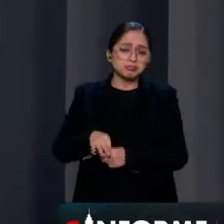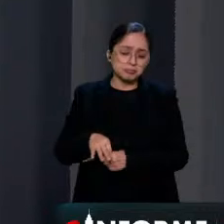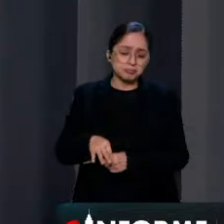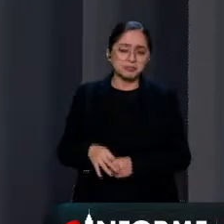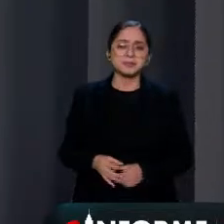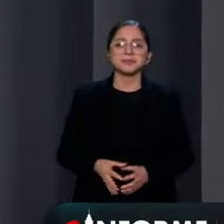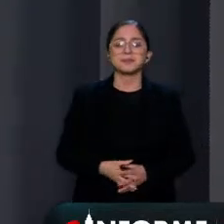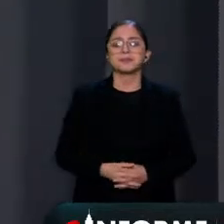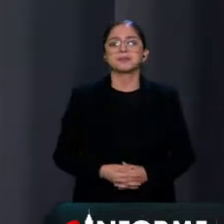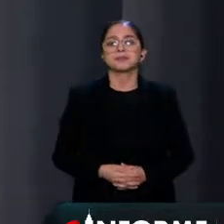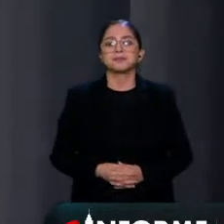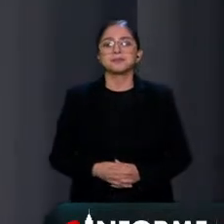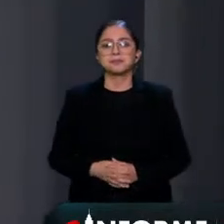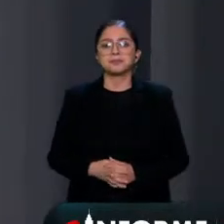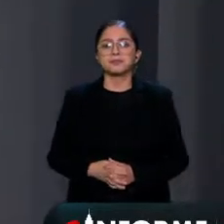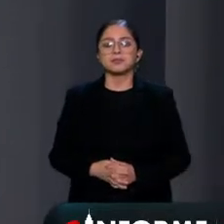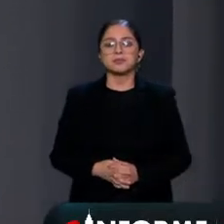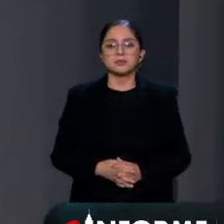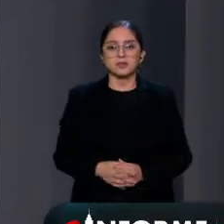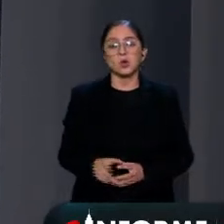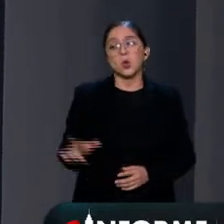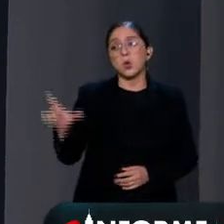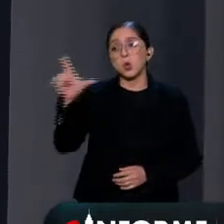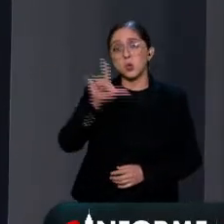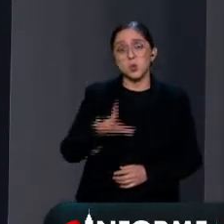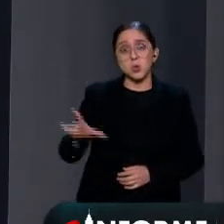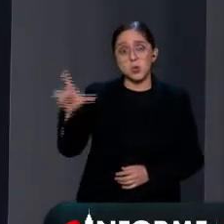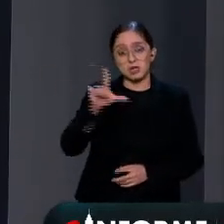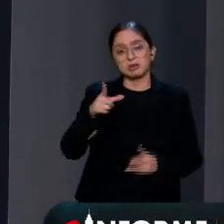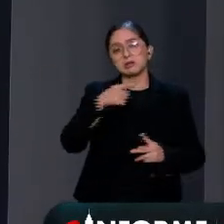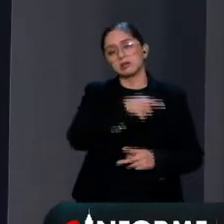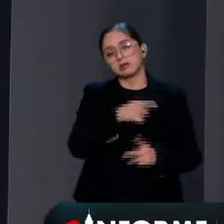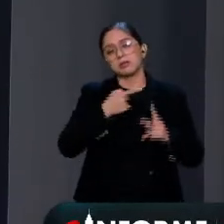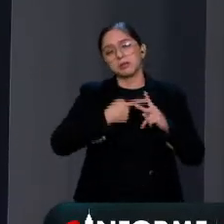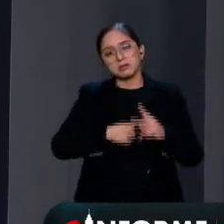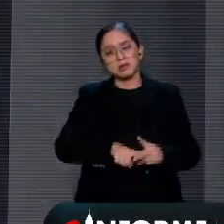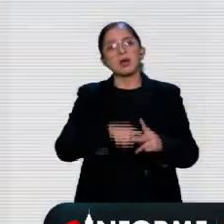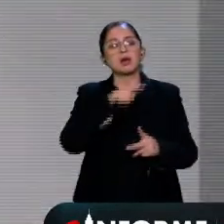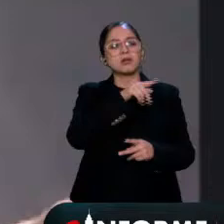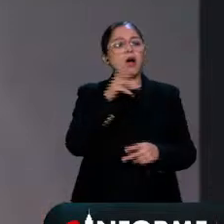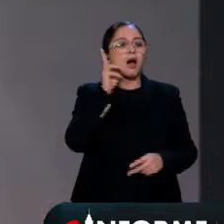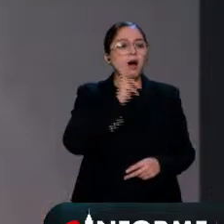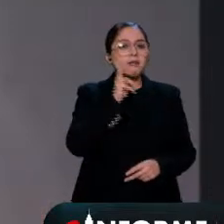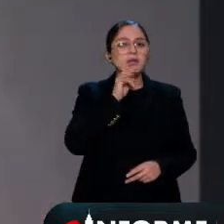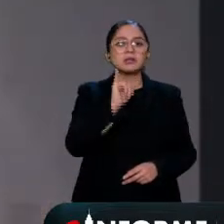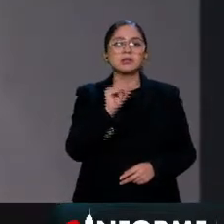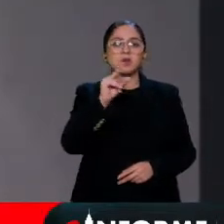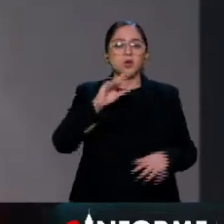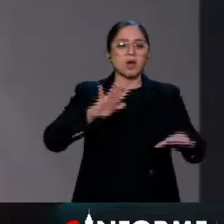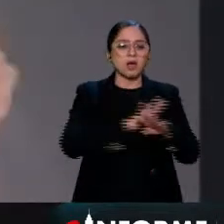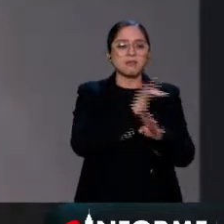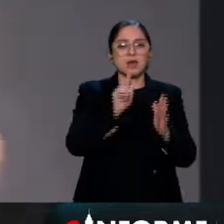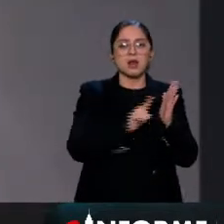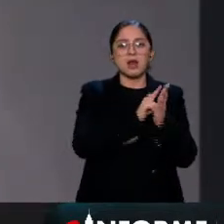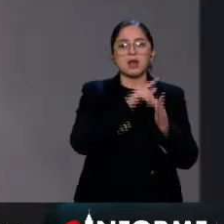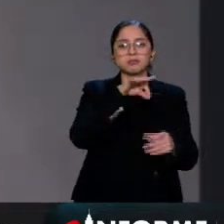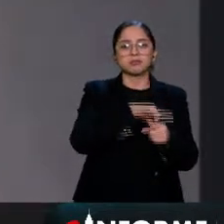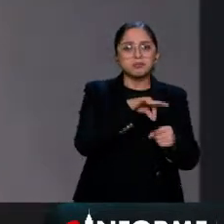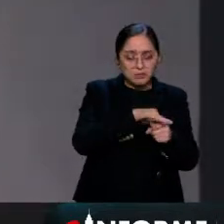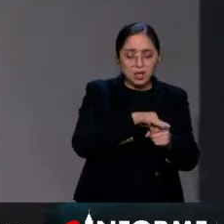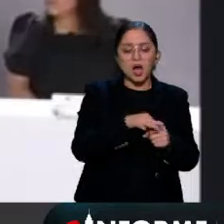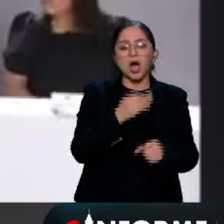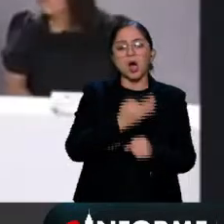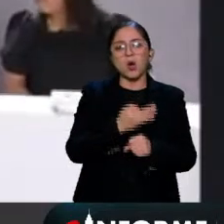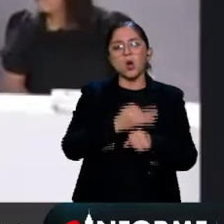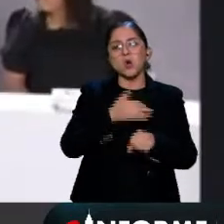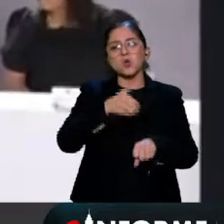Bueno, y este lunes regresaron los foros del Parlamento Abierto sobre la Reforma Electoral a la Cámara de Diputados con el encuentro número 8 que